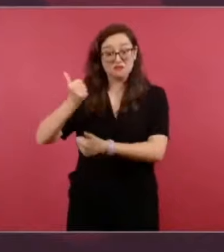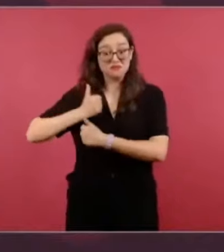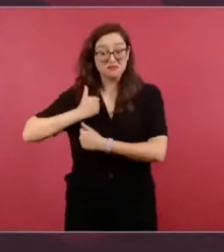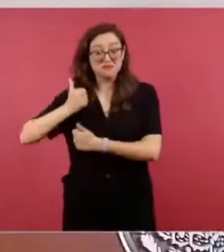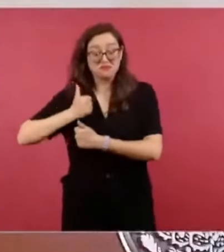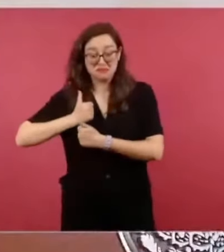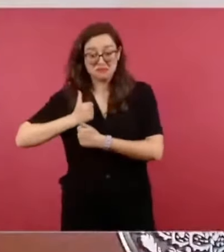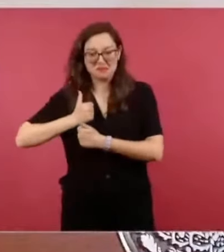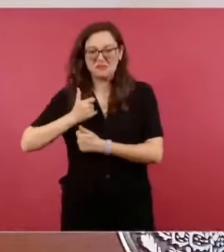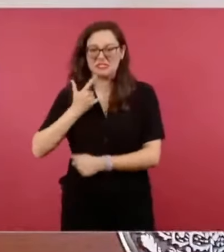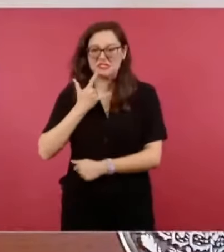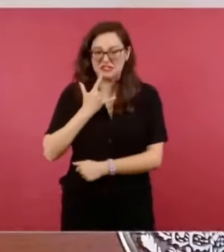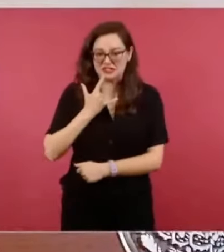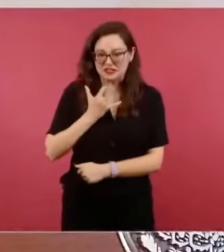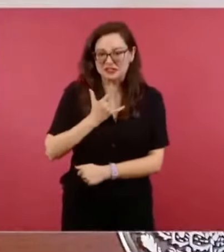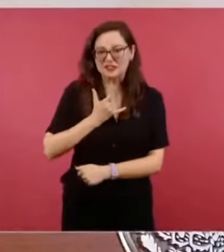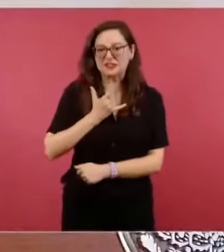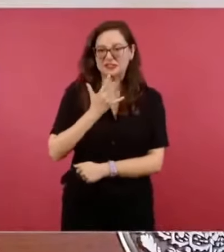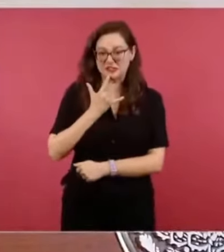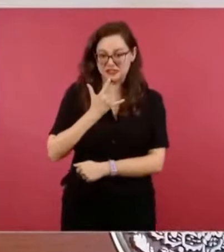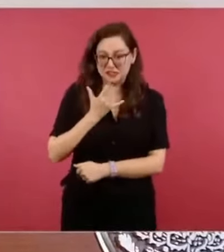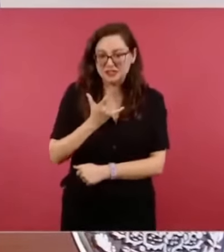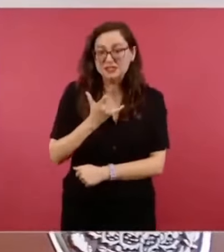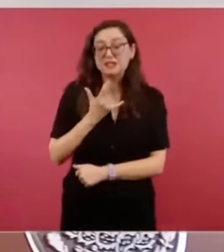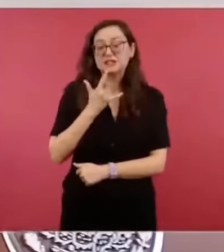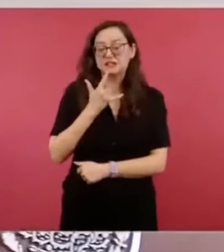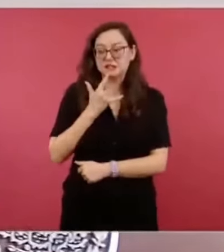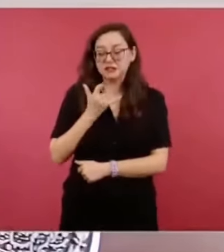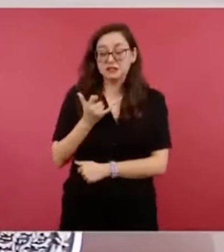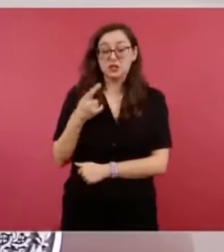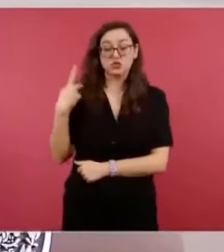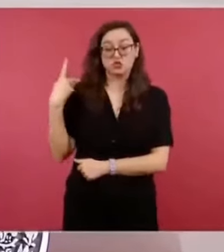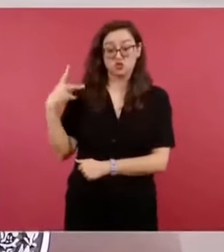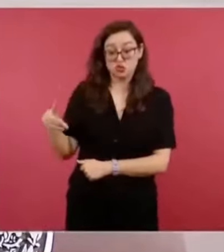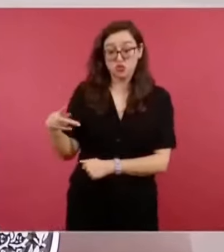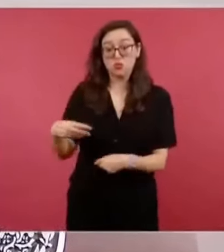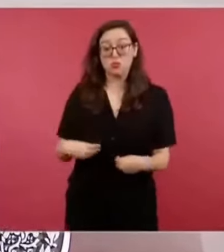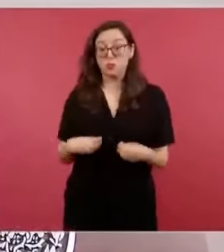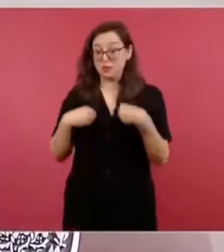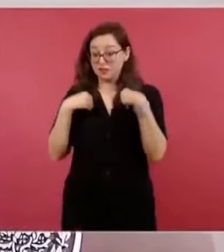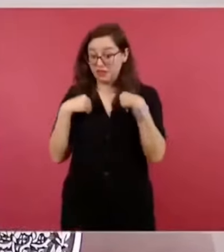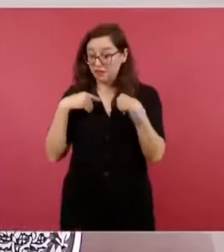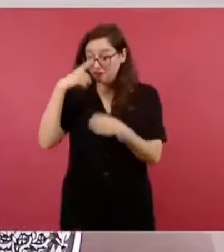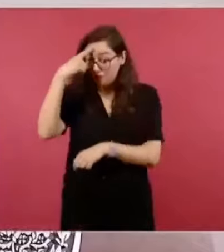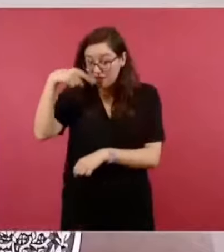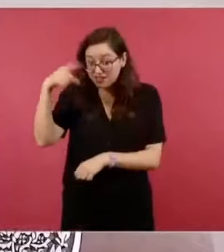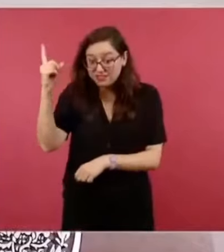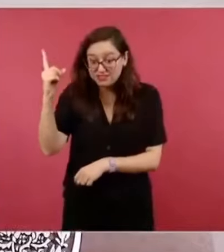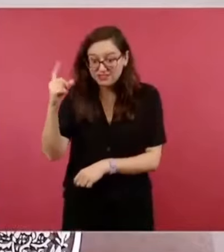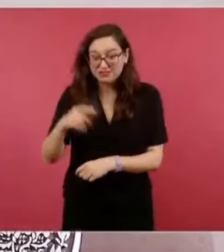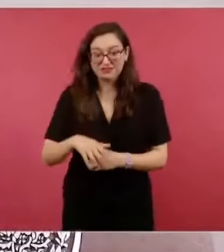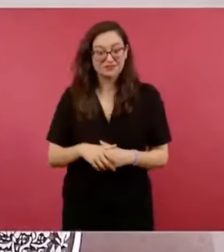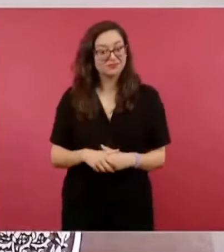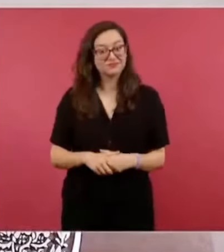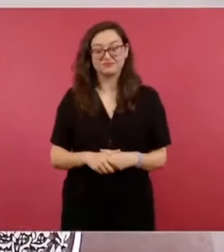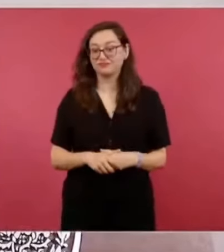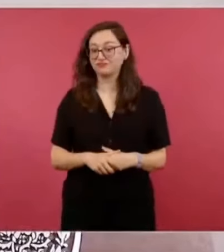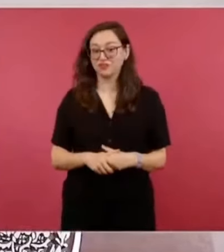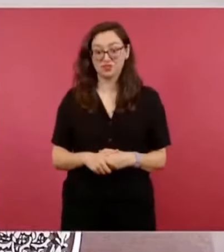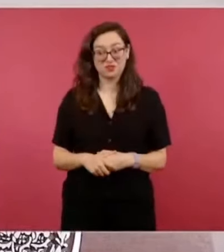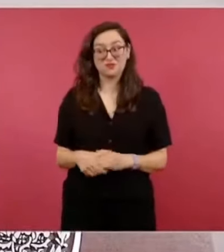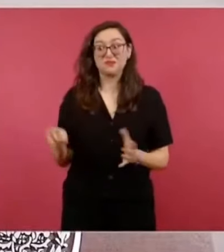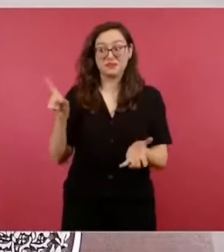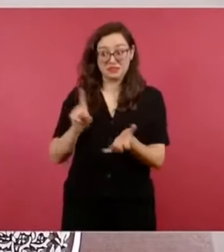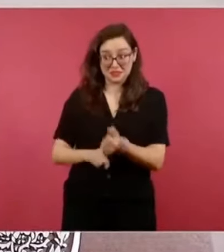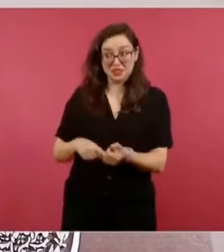También en las Fuerzas Armadas hay asesinatos,